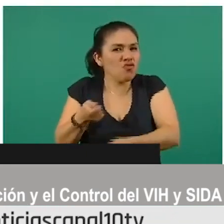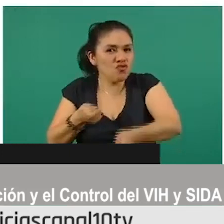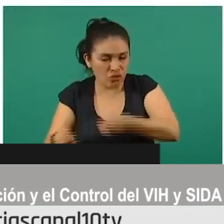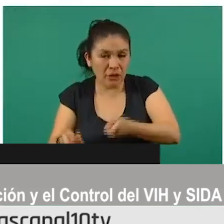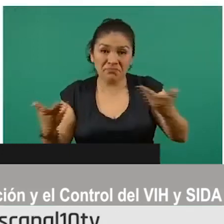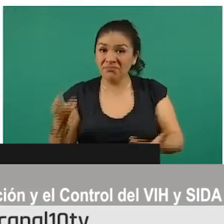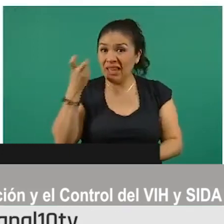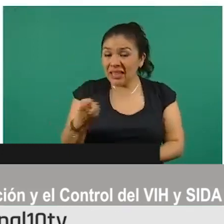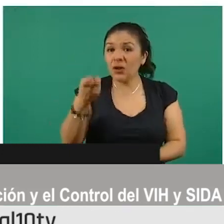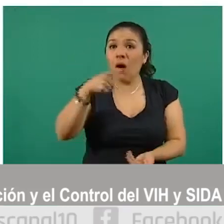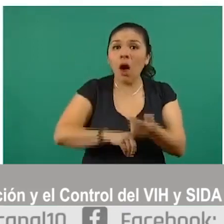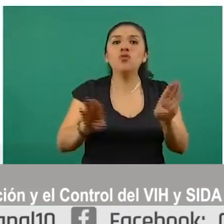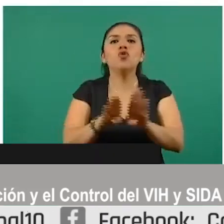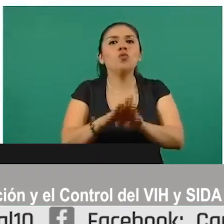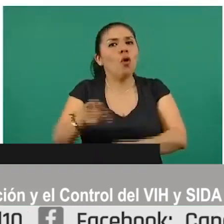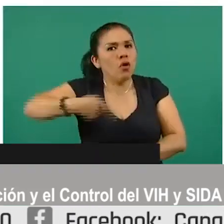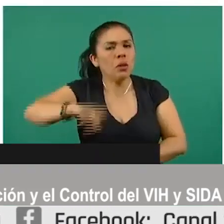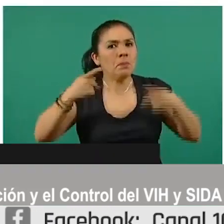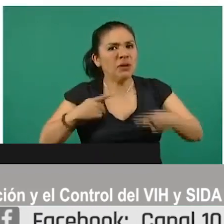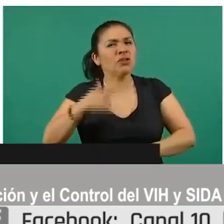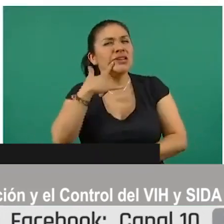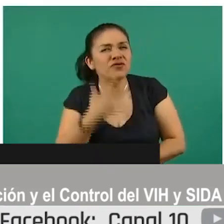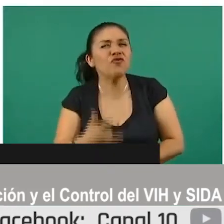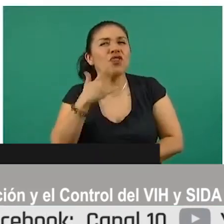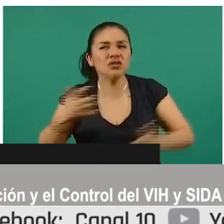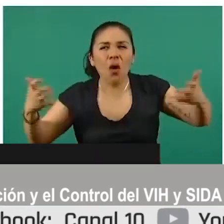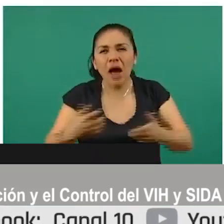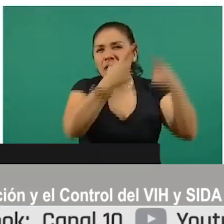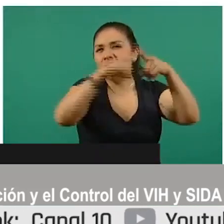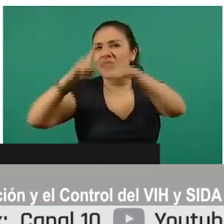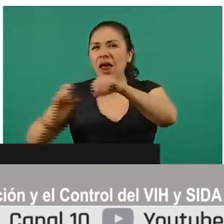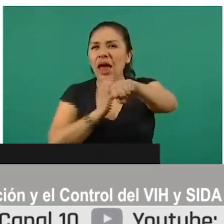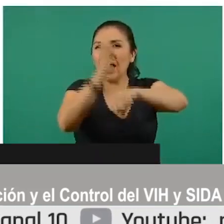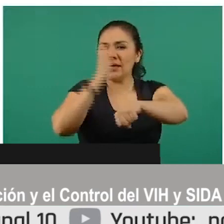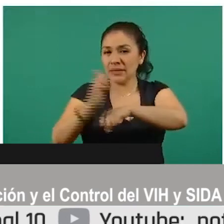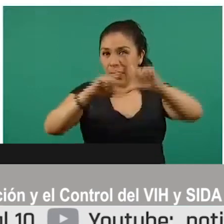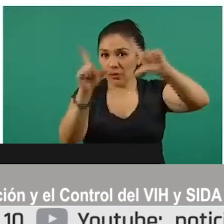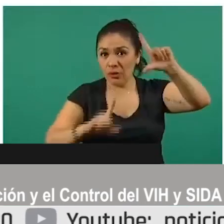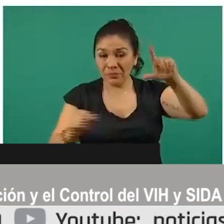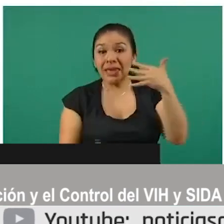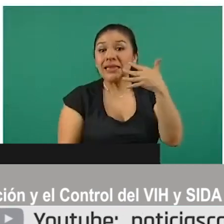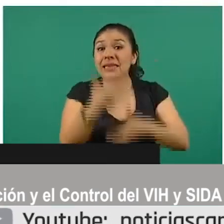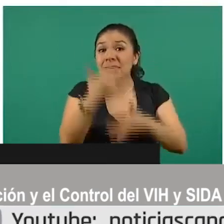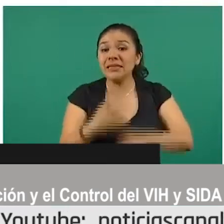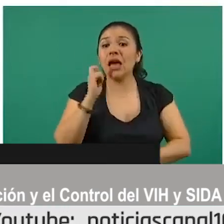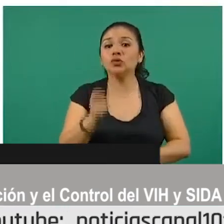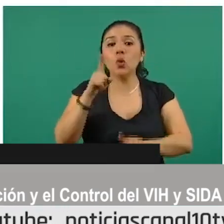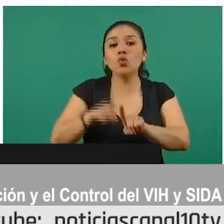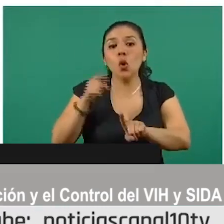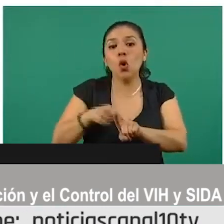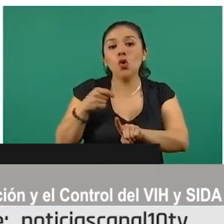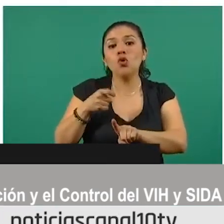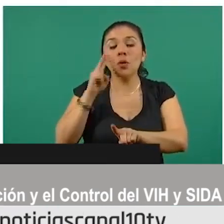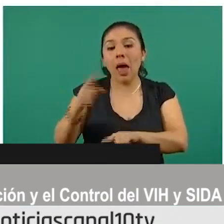habla también de todos estos esfuerzos que se hacen en cada una de las entidades federativas. 15 se encuentran en